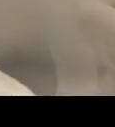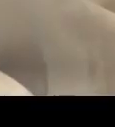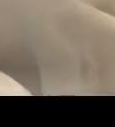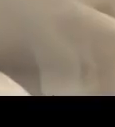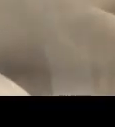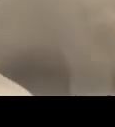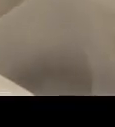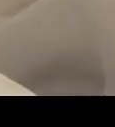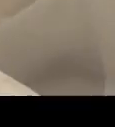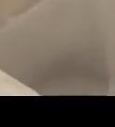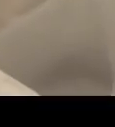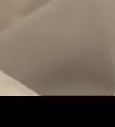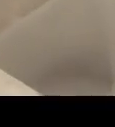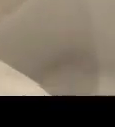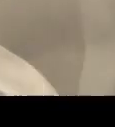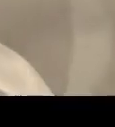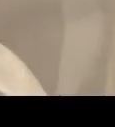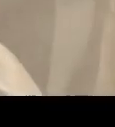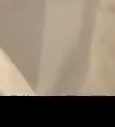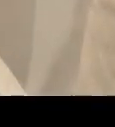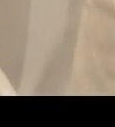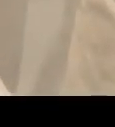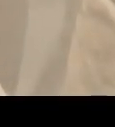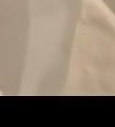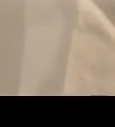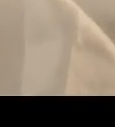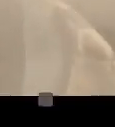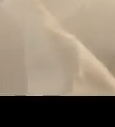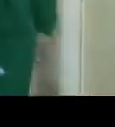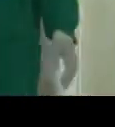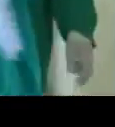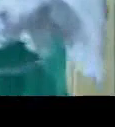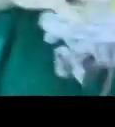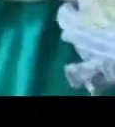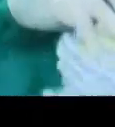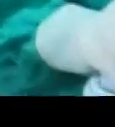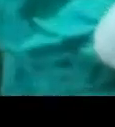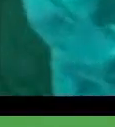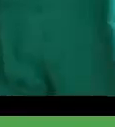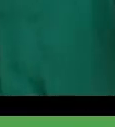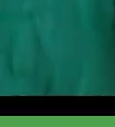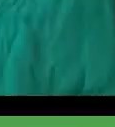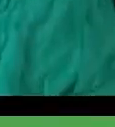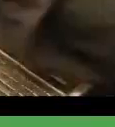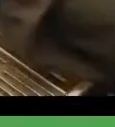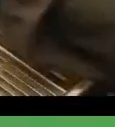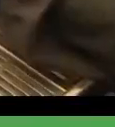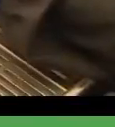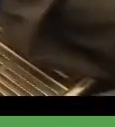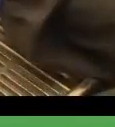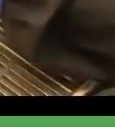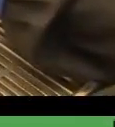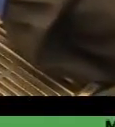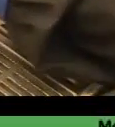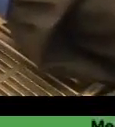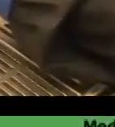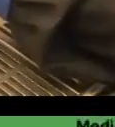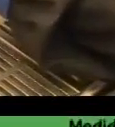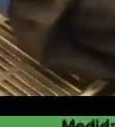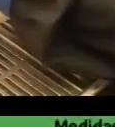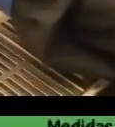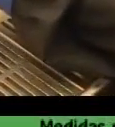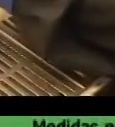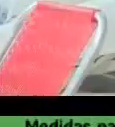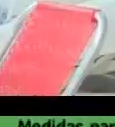capacitada y talentosa trabajando por un mismo objetivo. Es el socialismo. Un socialismo